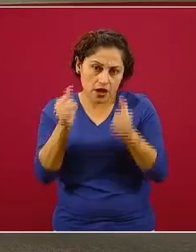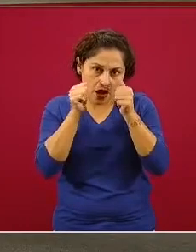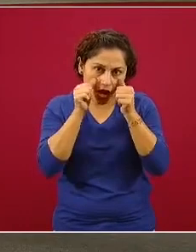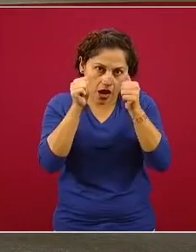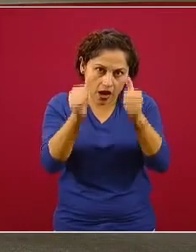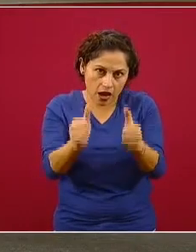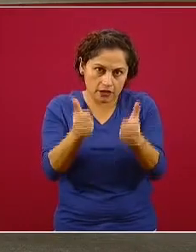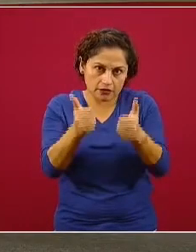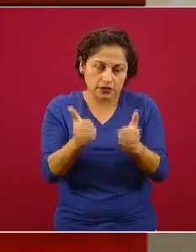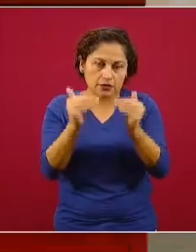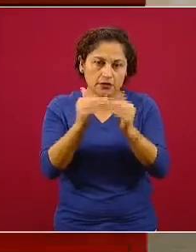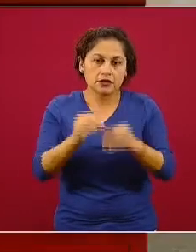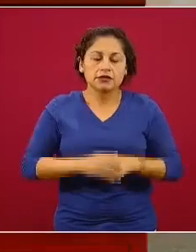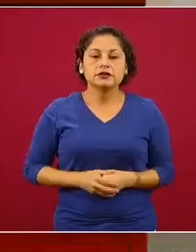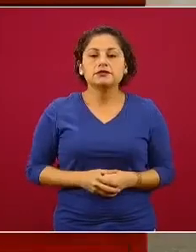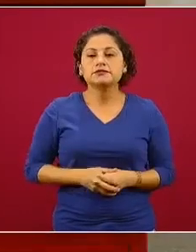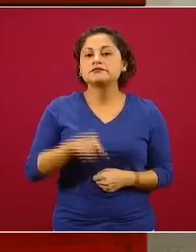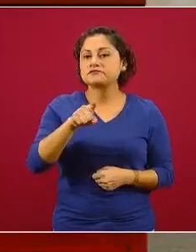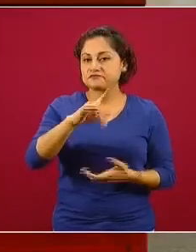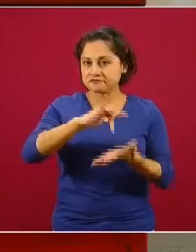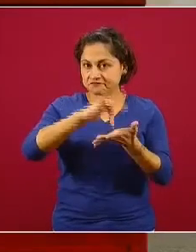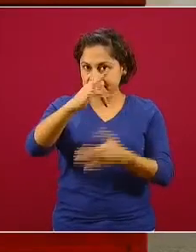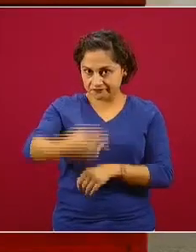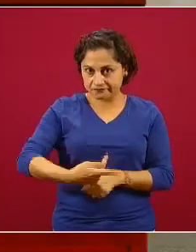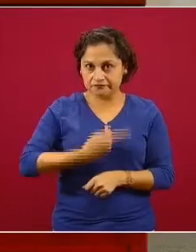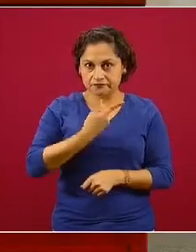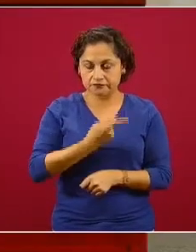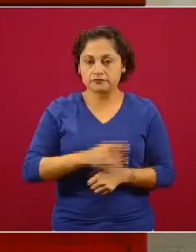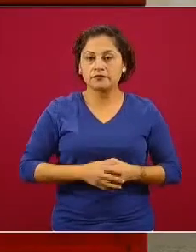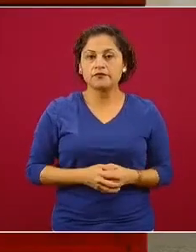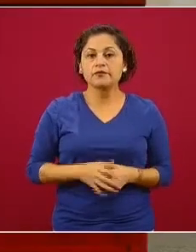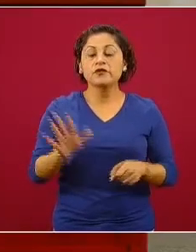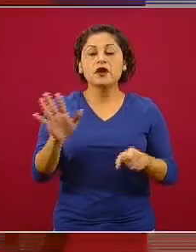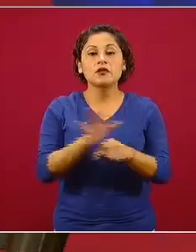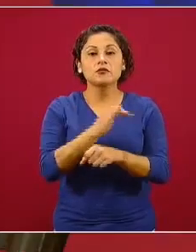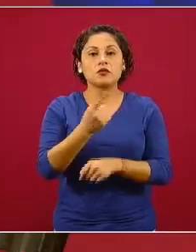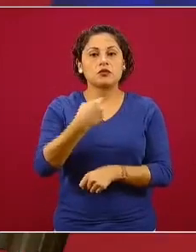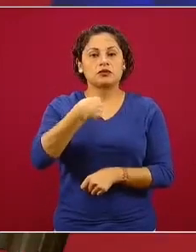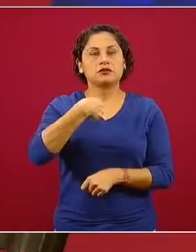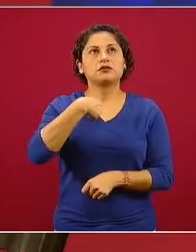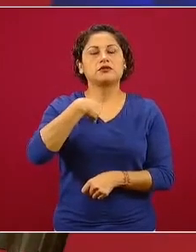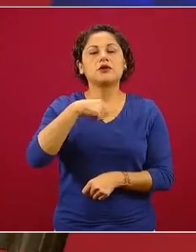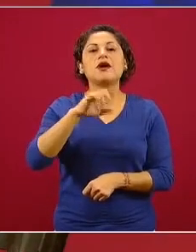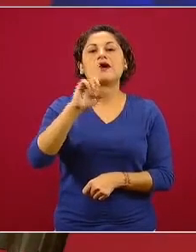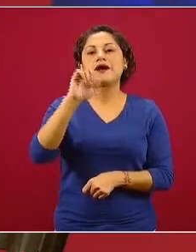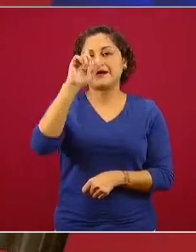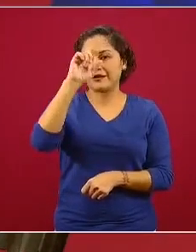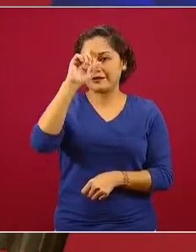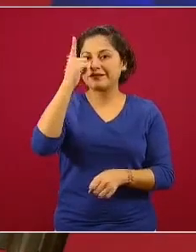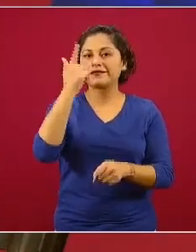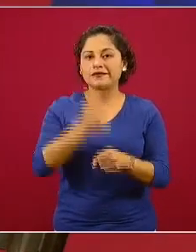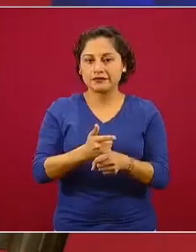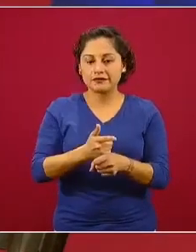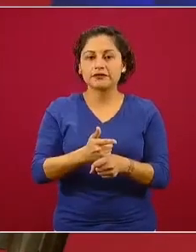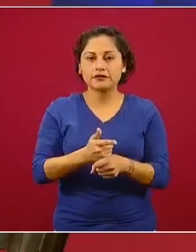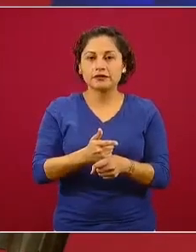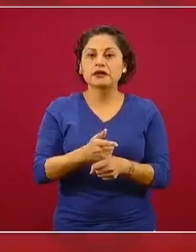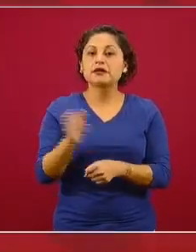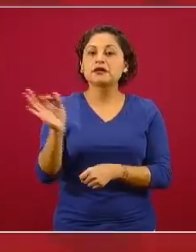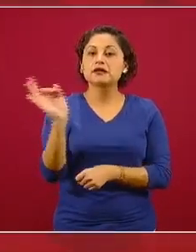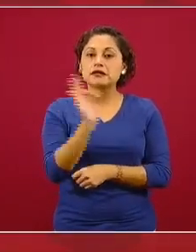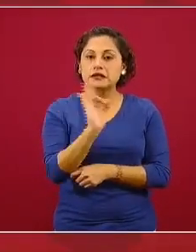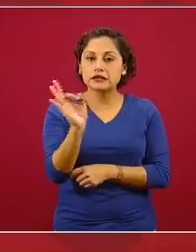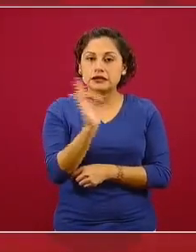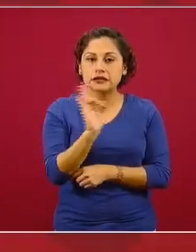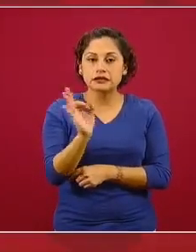Sofía Juárez, muchas gracias por esta pregunta, porque me hace pensar, me hace identificar que pudiera haber un estado de